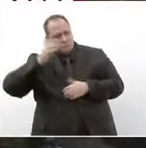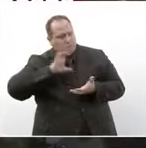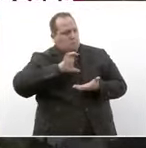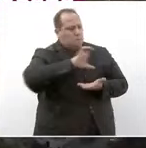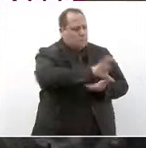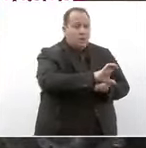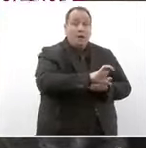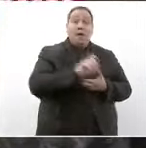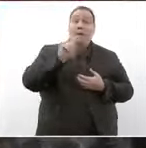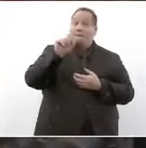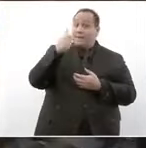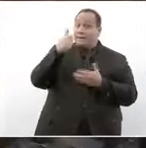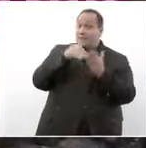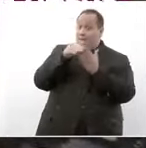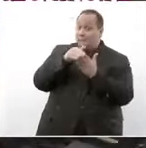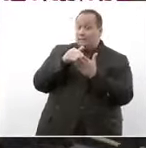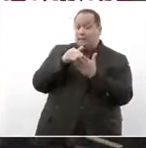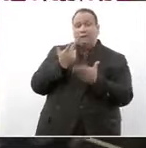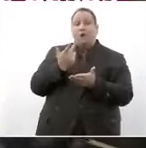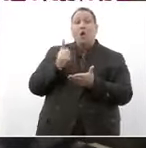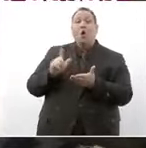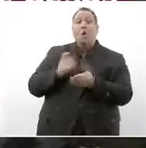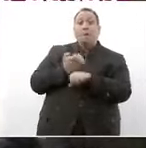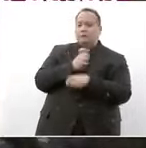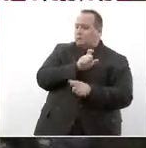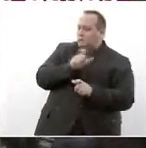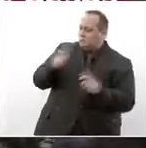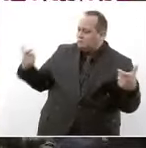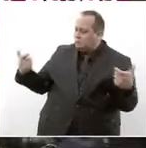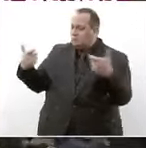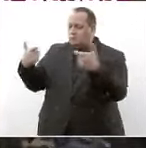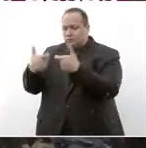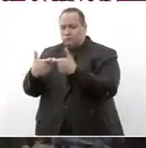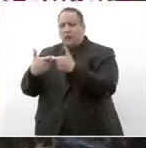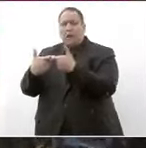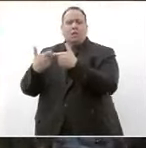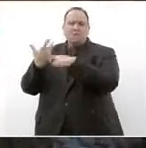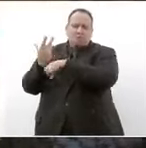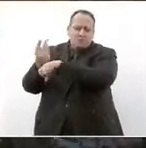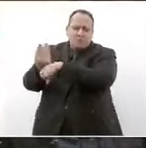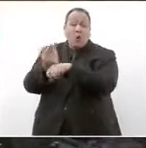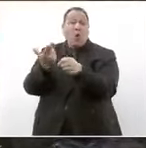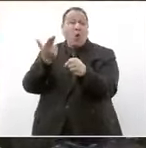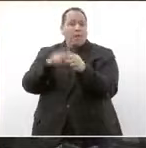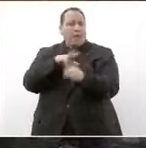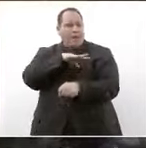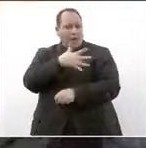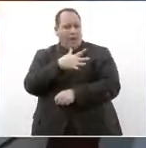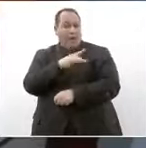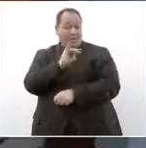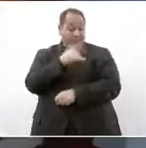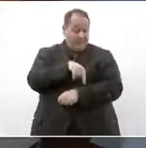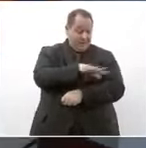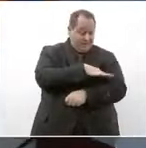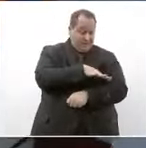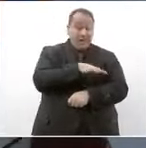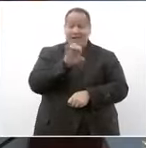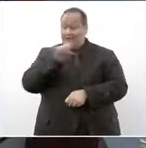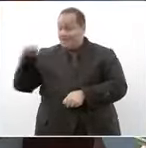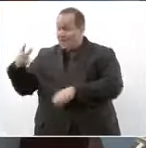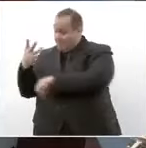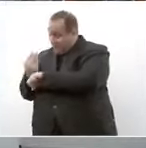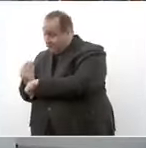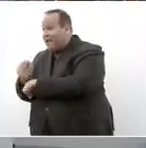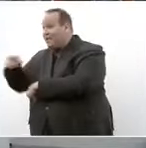gobierno federal y 26 millones de pesos del gobierno estatal se han remodelado los hospitales generales de Tijuana